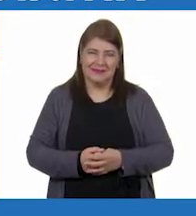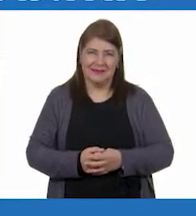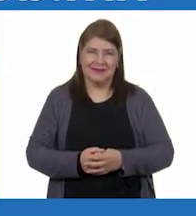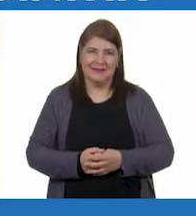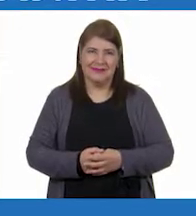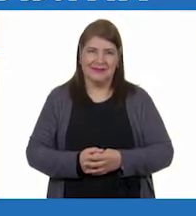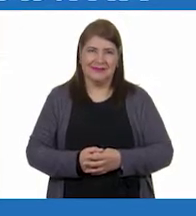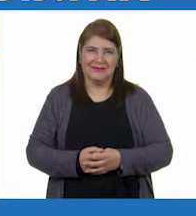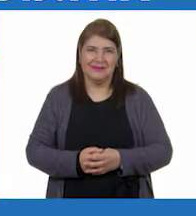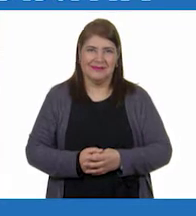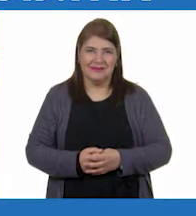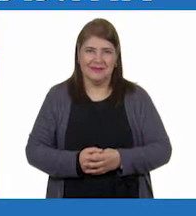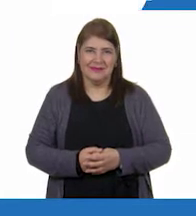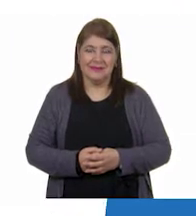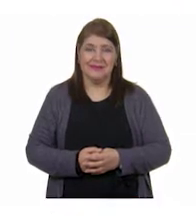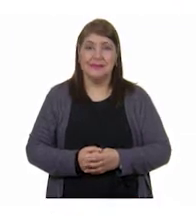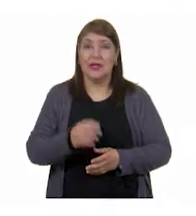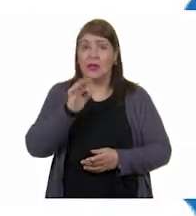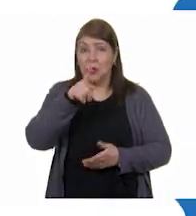.mx.